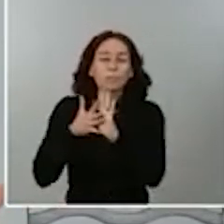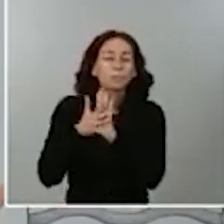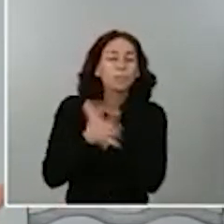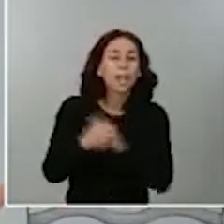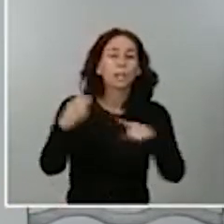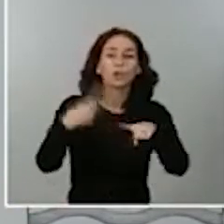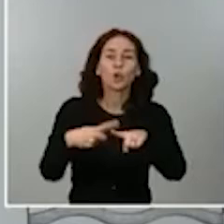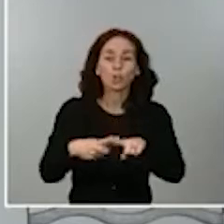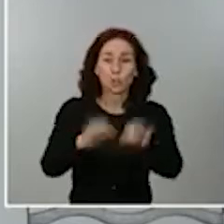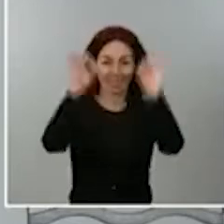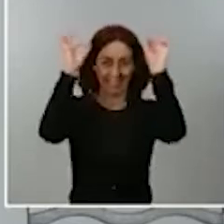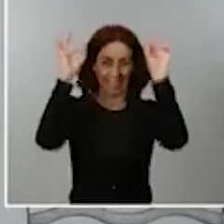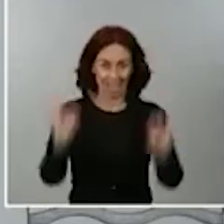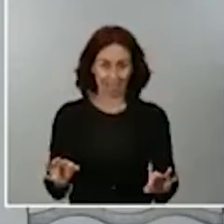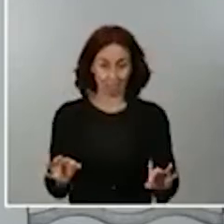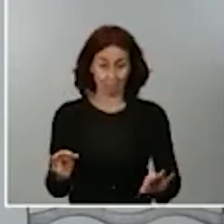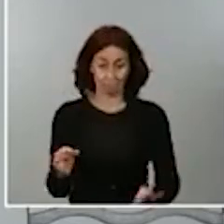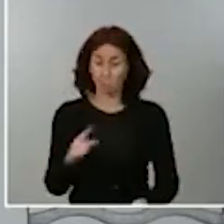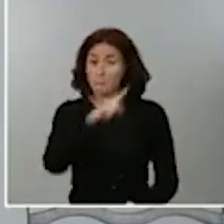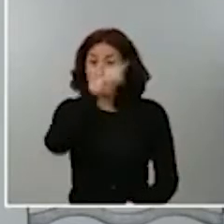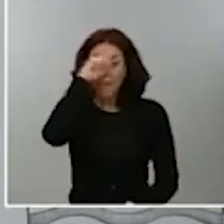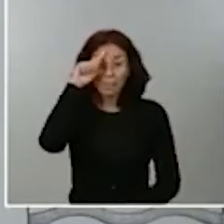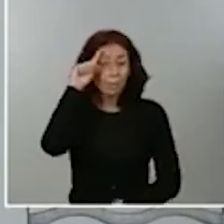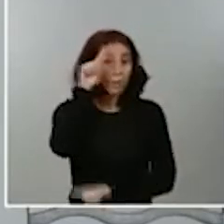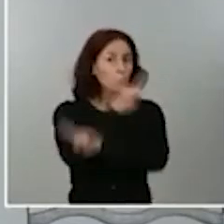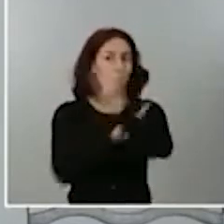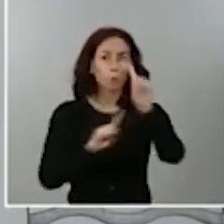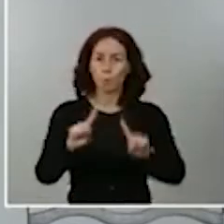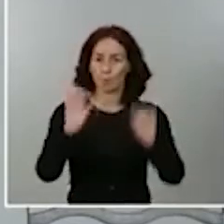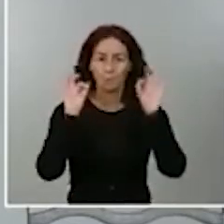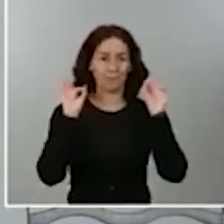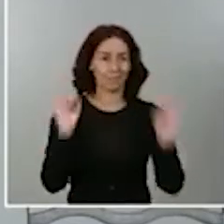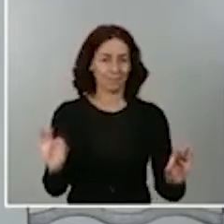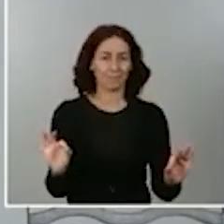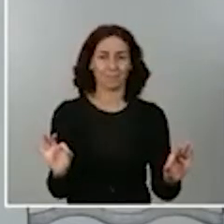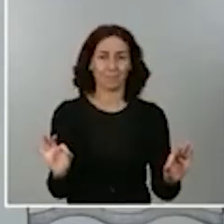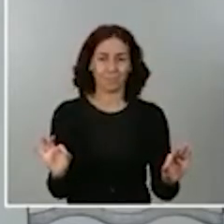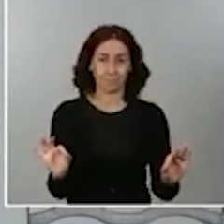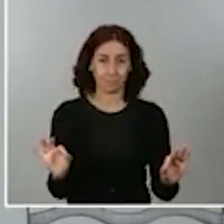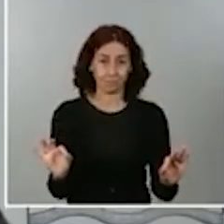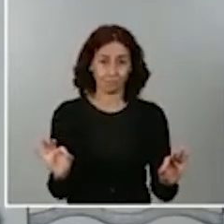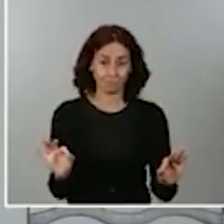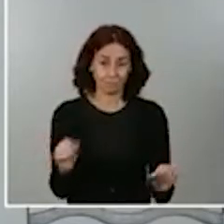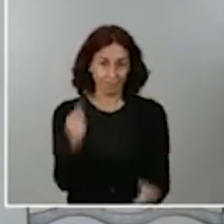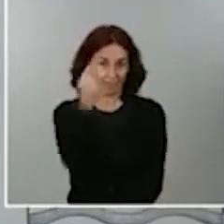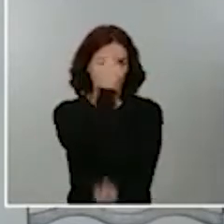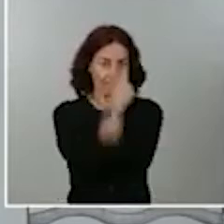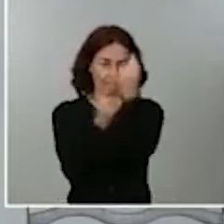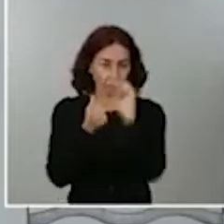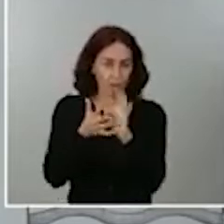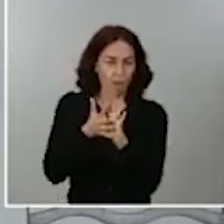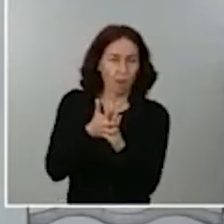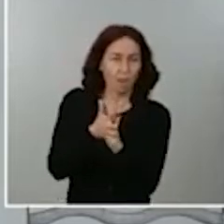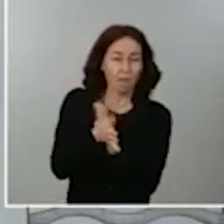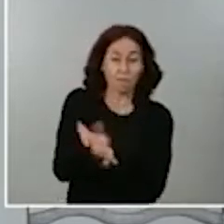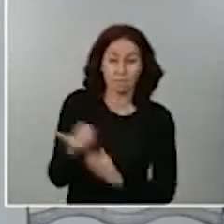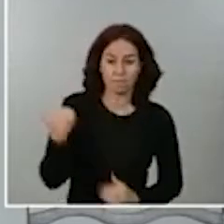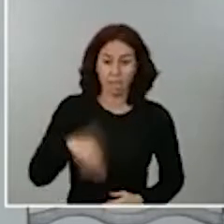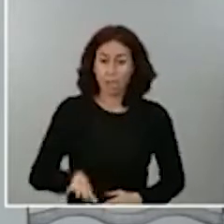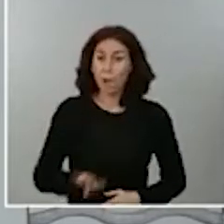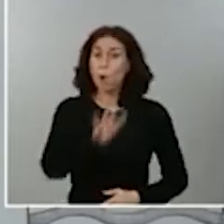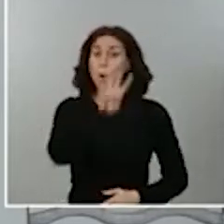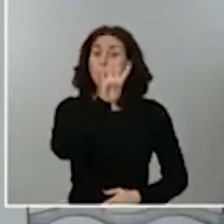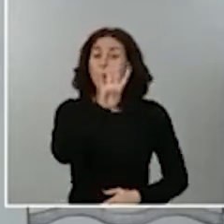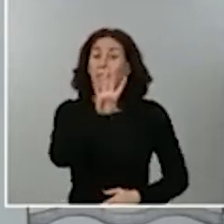he dado antes las cifras, fíjense, puedo completarlas, en torno al 48% del retraso